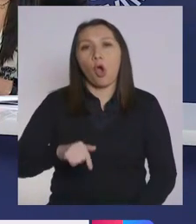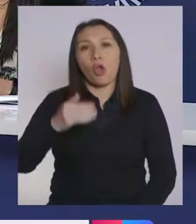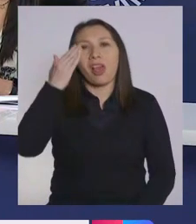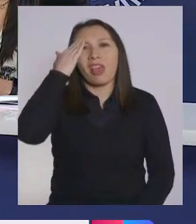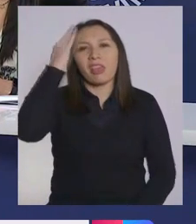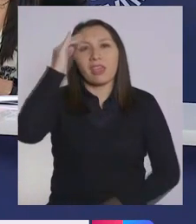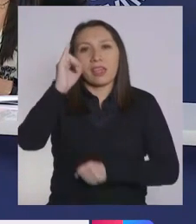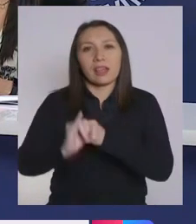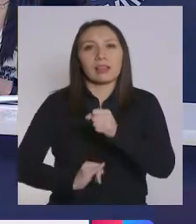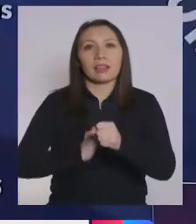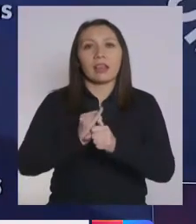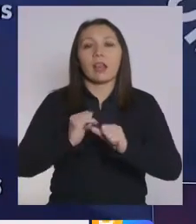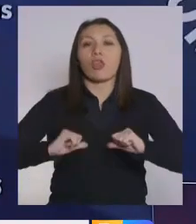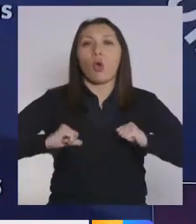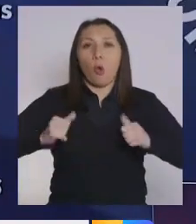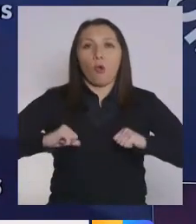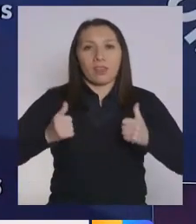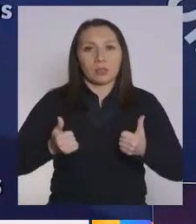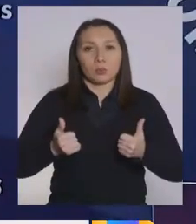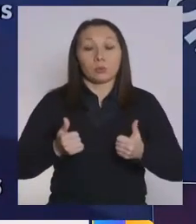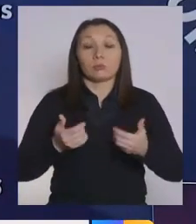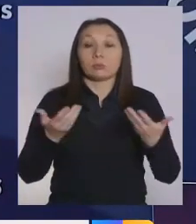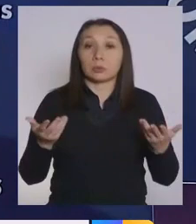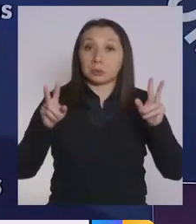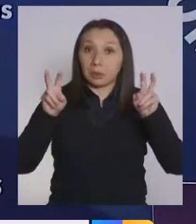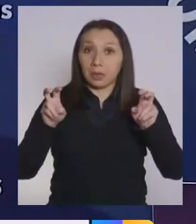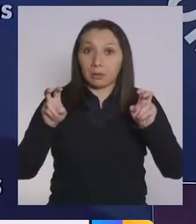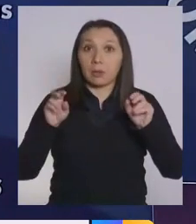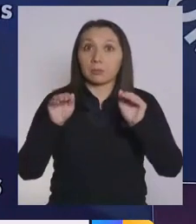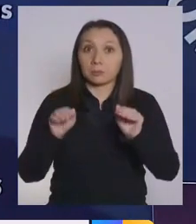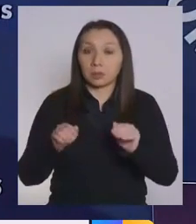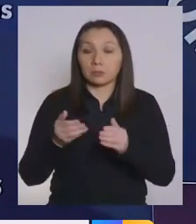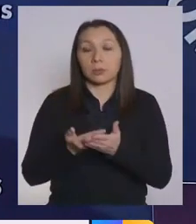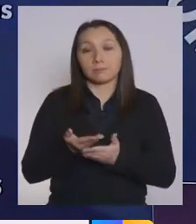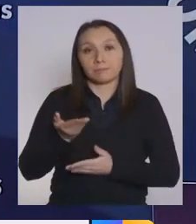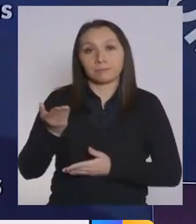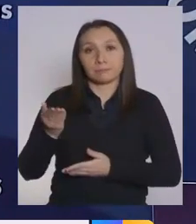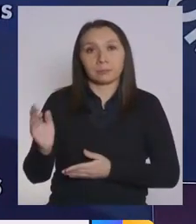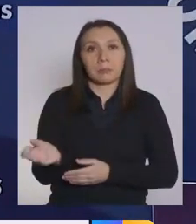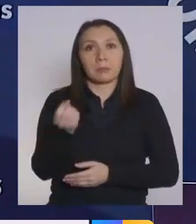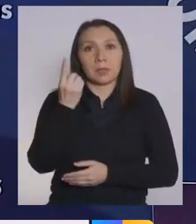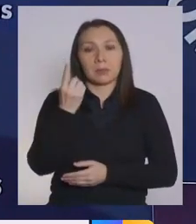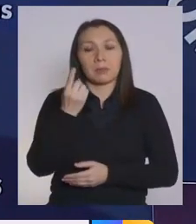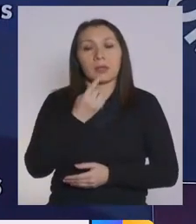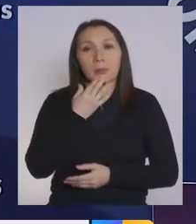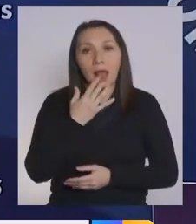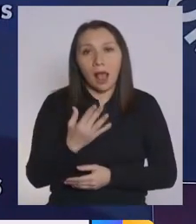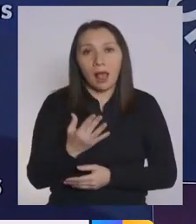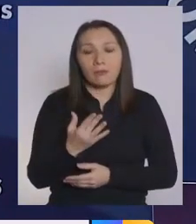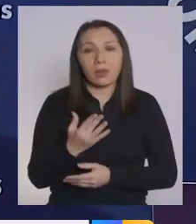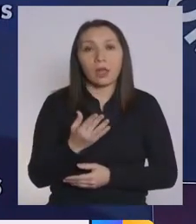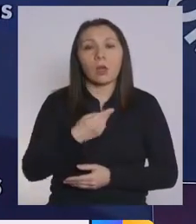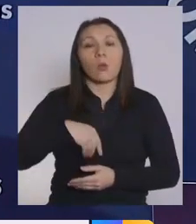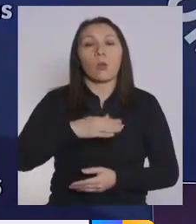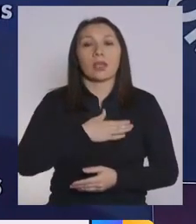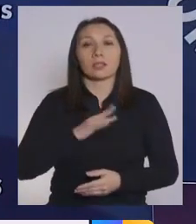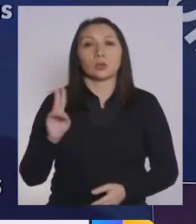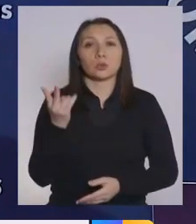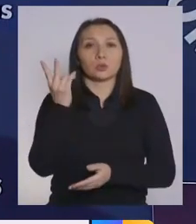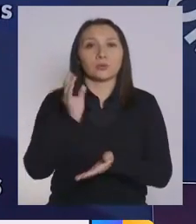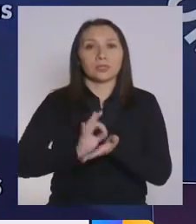Día Internacional de la Juventud. Por tal motivo, cedo la palabra en primer lugar a nuestra